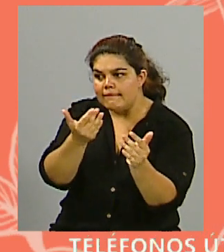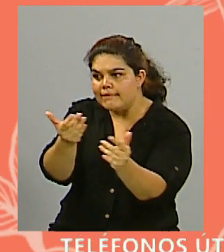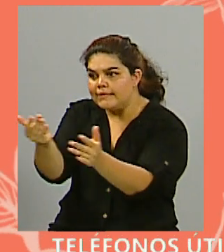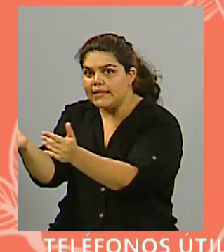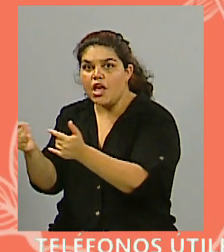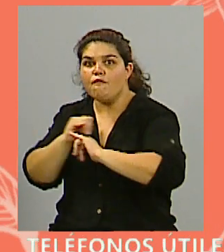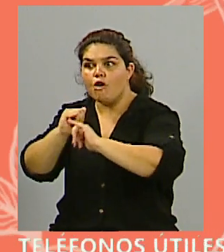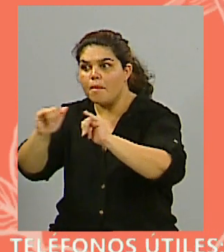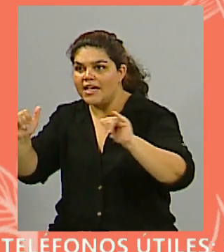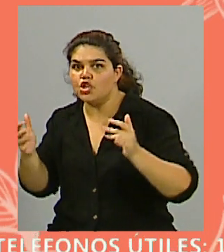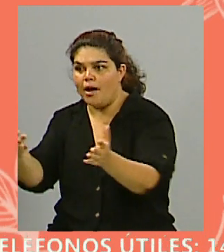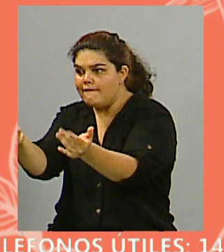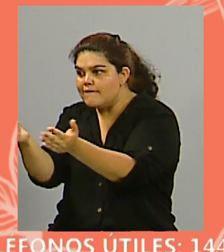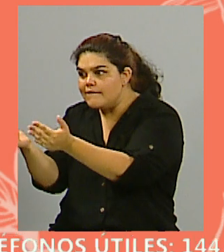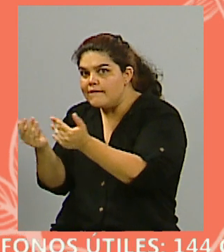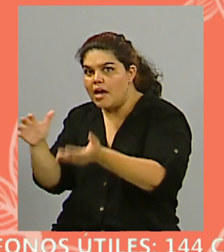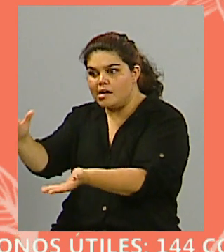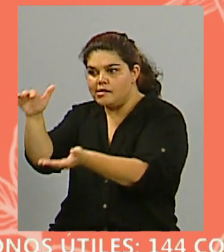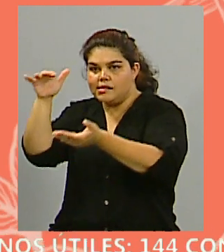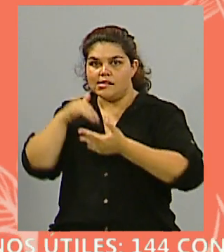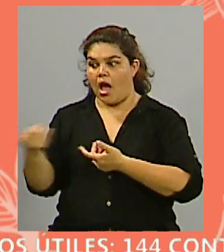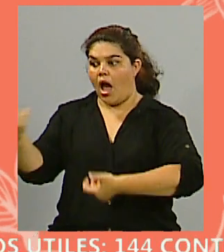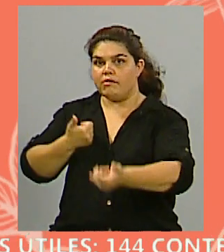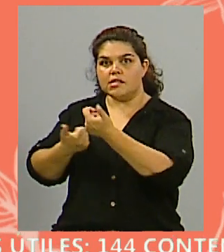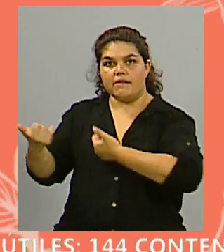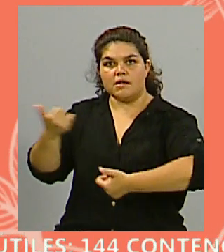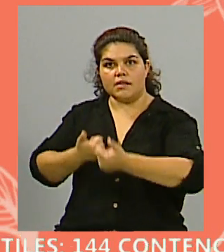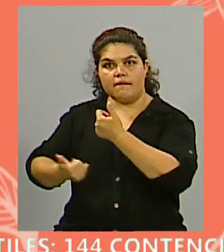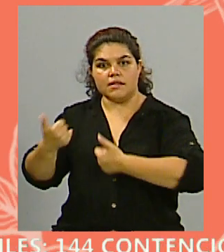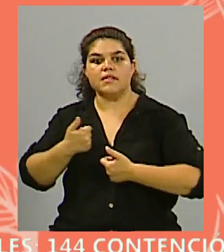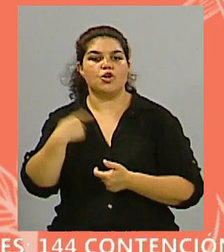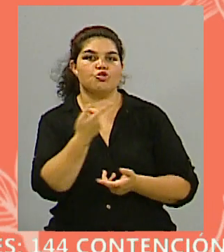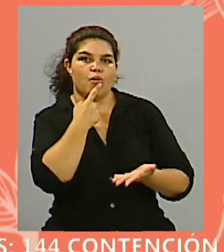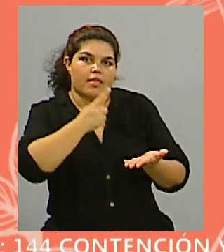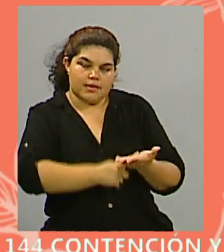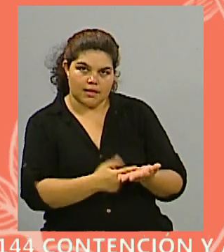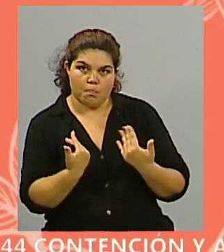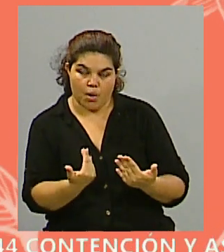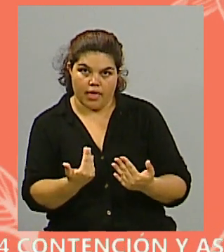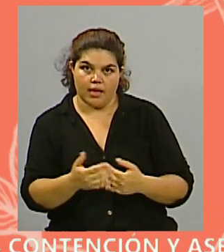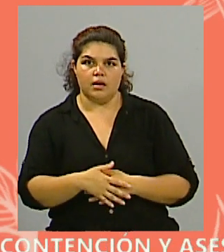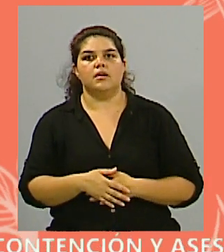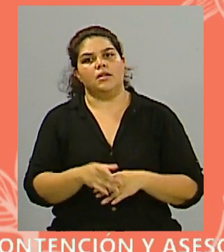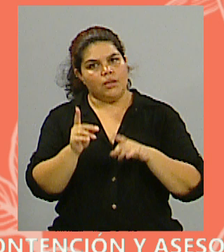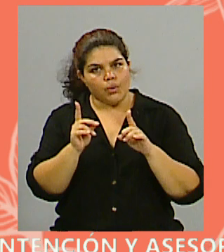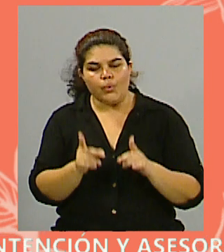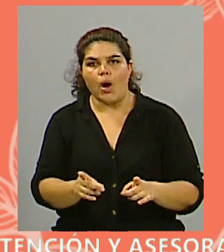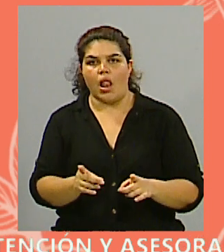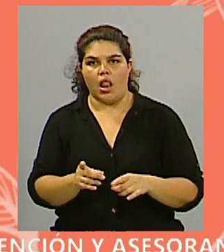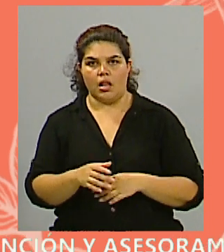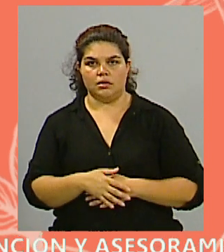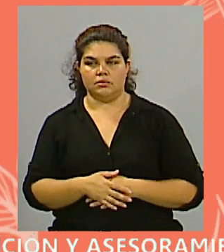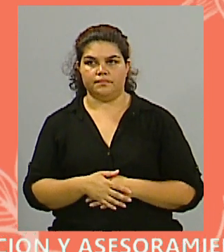es difícil buscar antecedentes de lo que está sucediendo, obviamente que, como todos, queremos